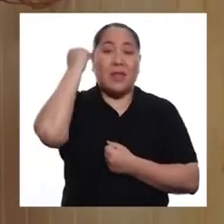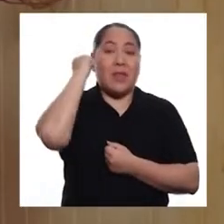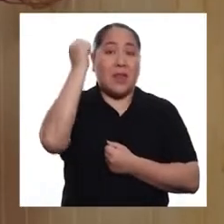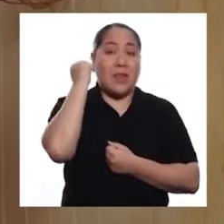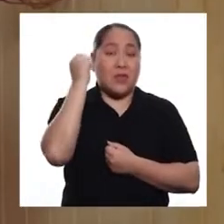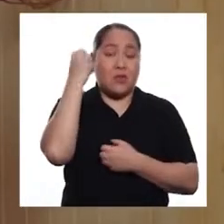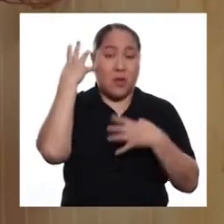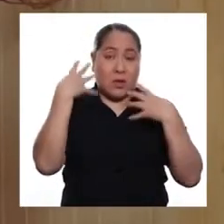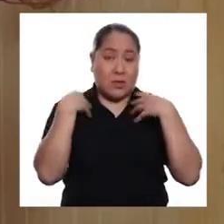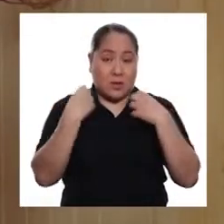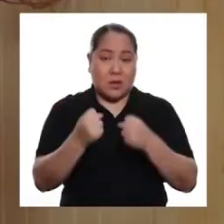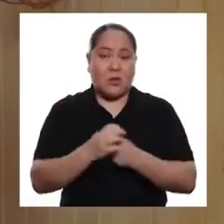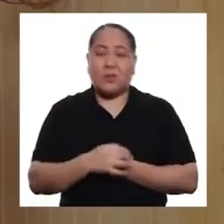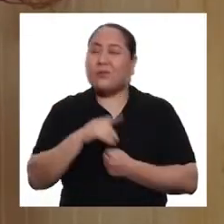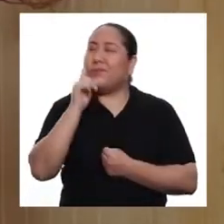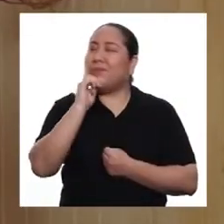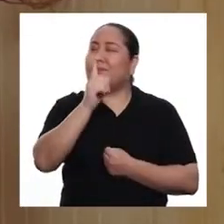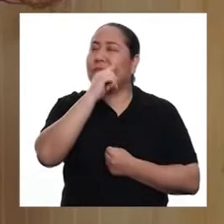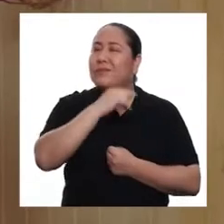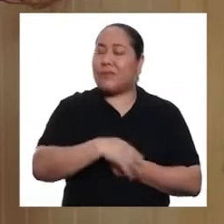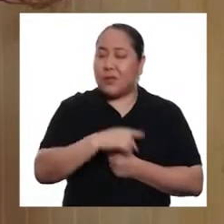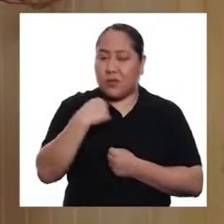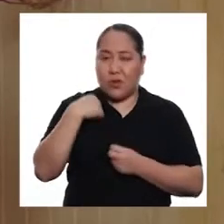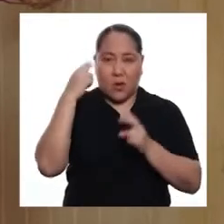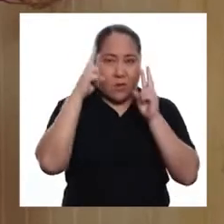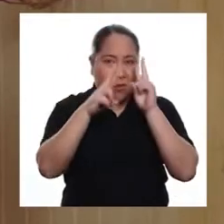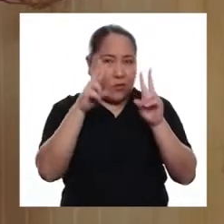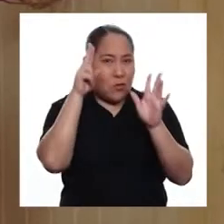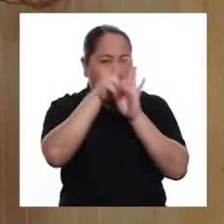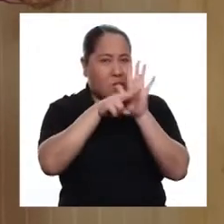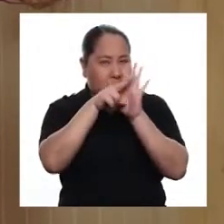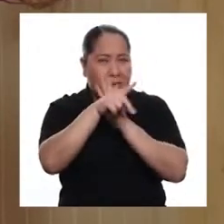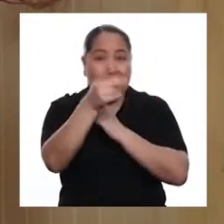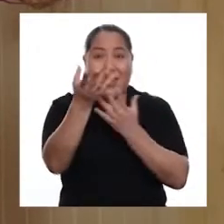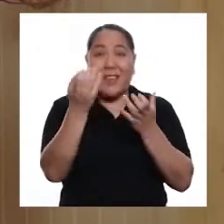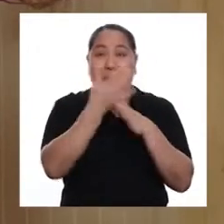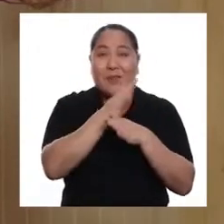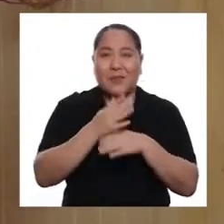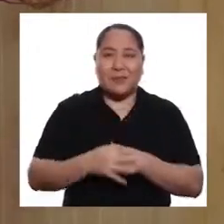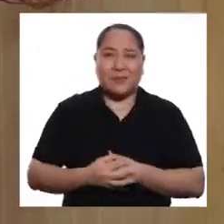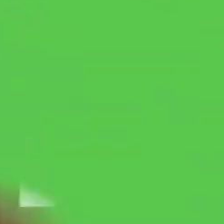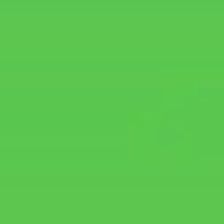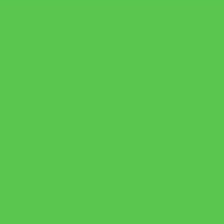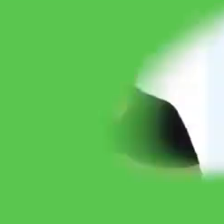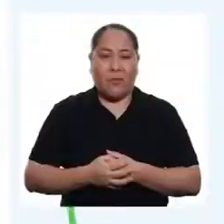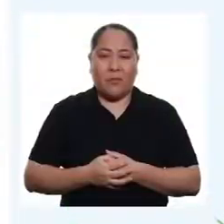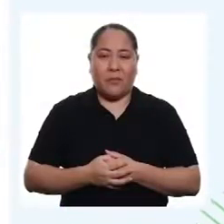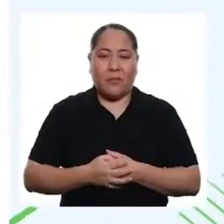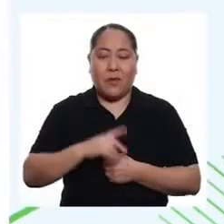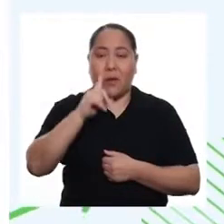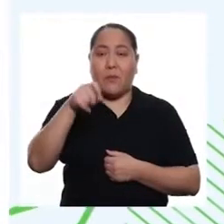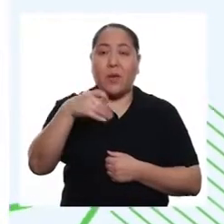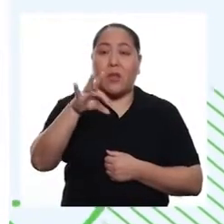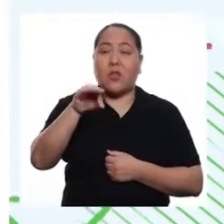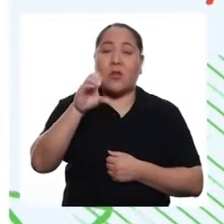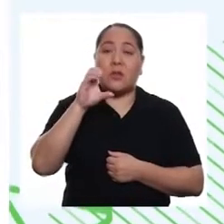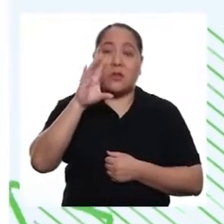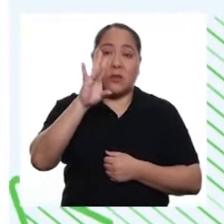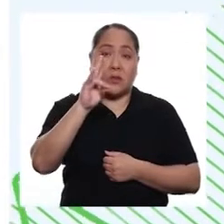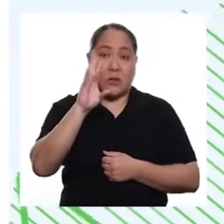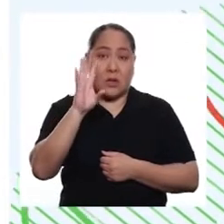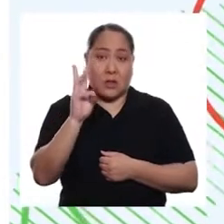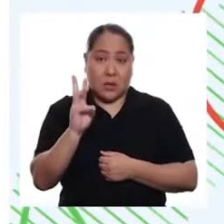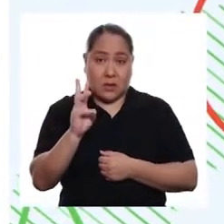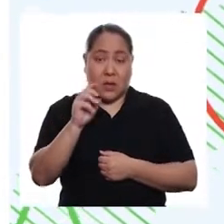del derecho a la salud, justo acabo de ver un video que quiero compartir. Desde 1976,